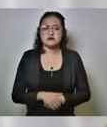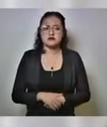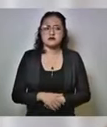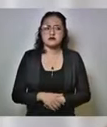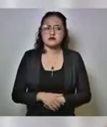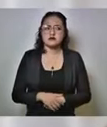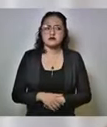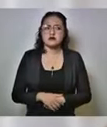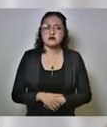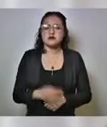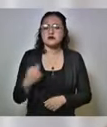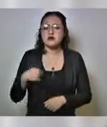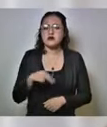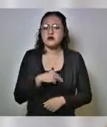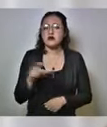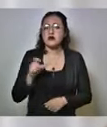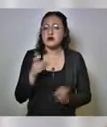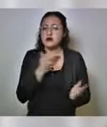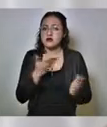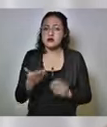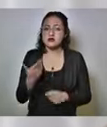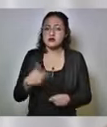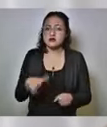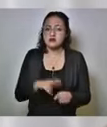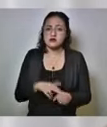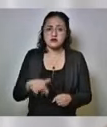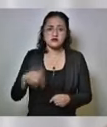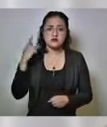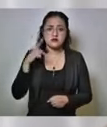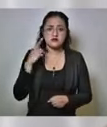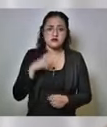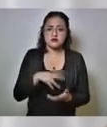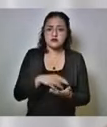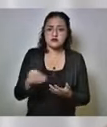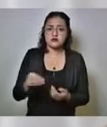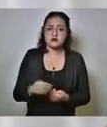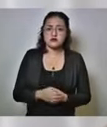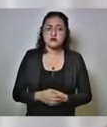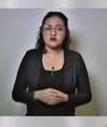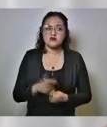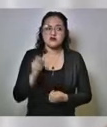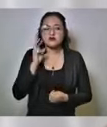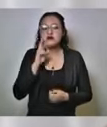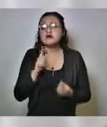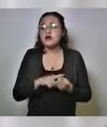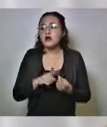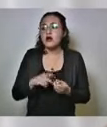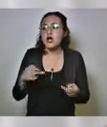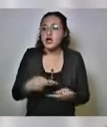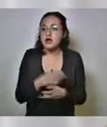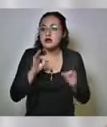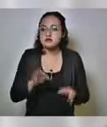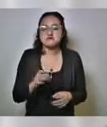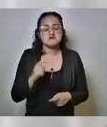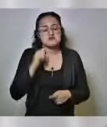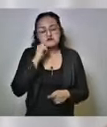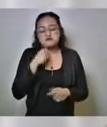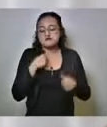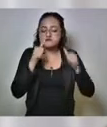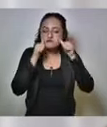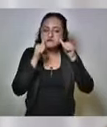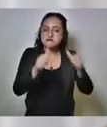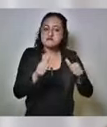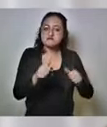cuando llegan a hospitales de Puebla contagiados no vemos de dónde son los atendemos